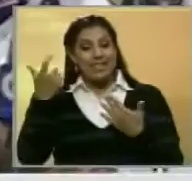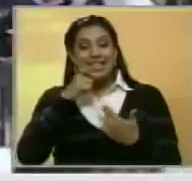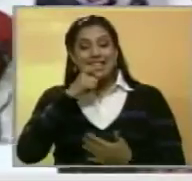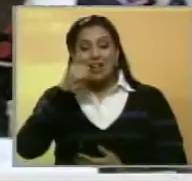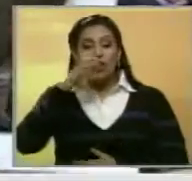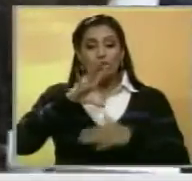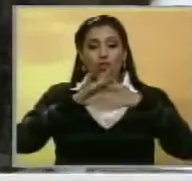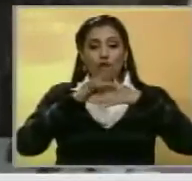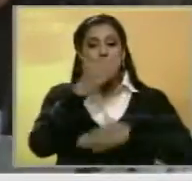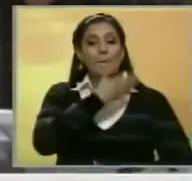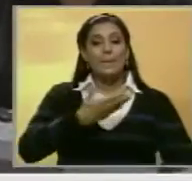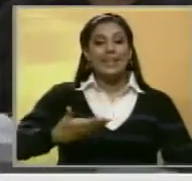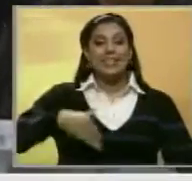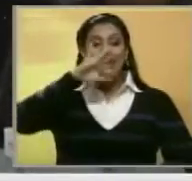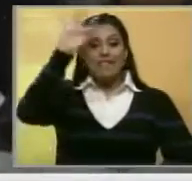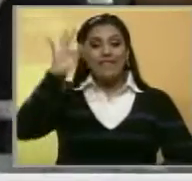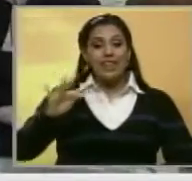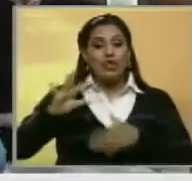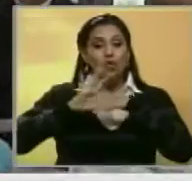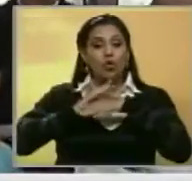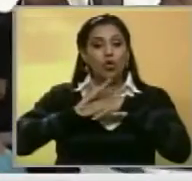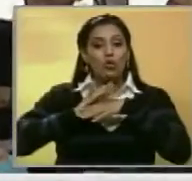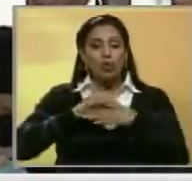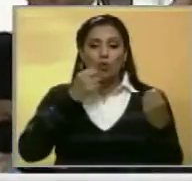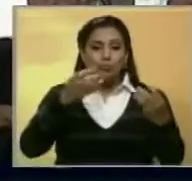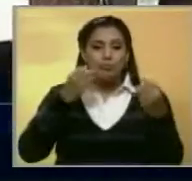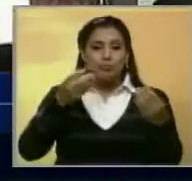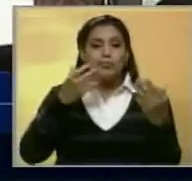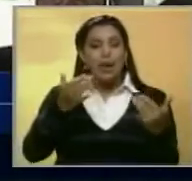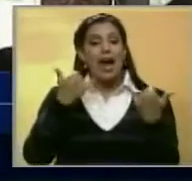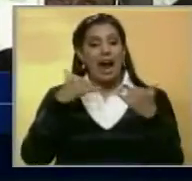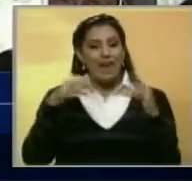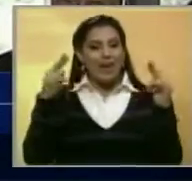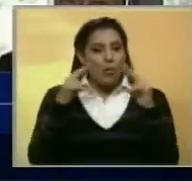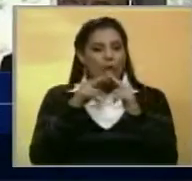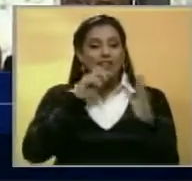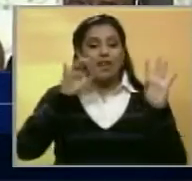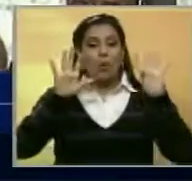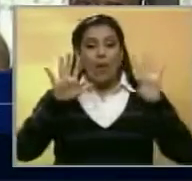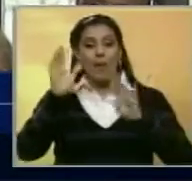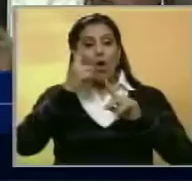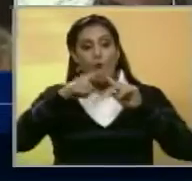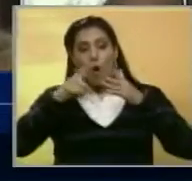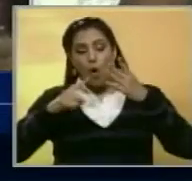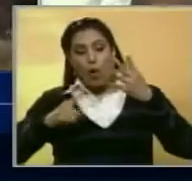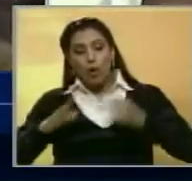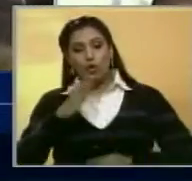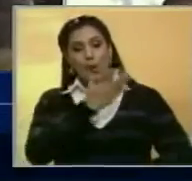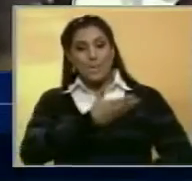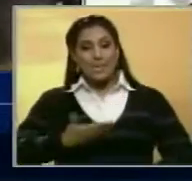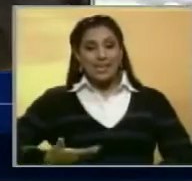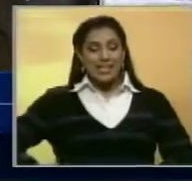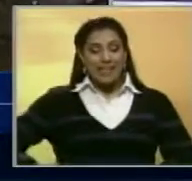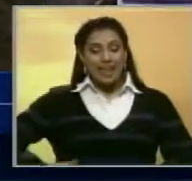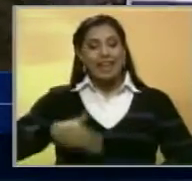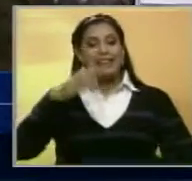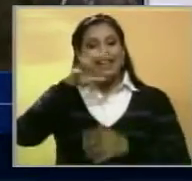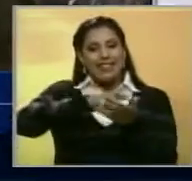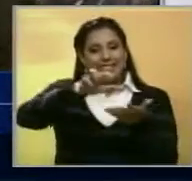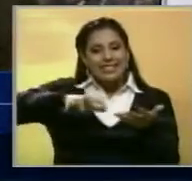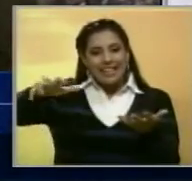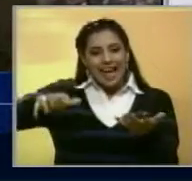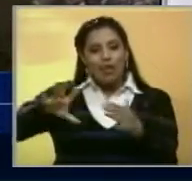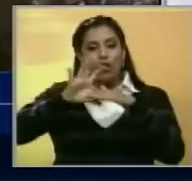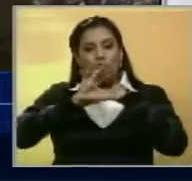de la Federación Médica Venezolana, Douglas Jonatera. Se hace este encuentro en presencia de nueve presidentes de las federaciones regionales